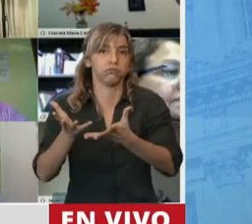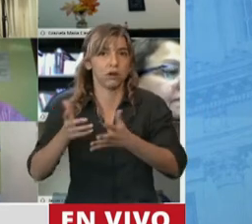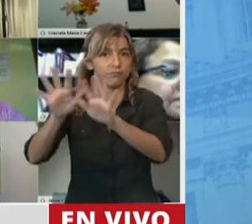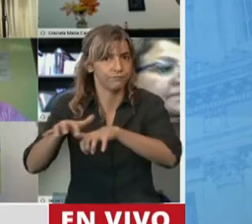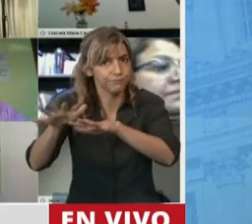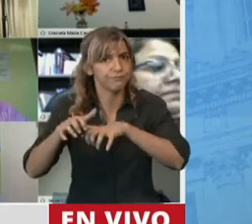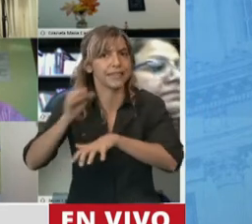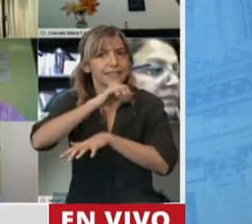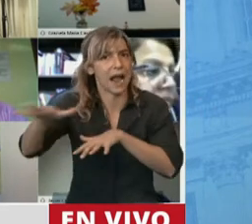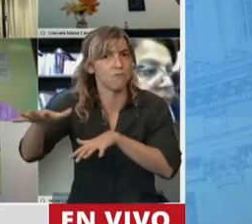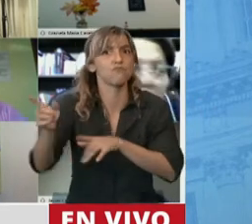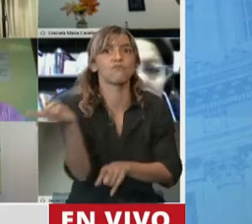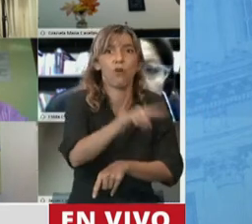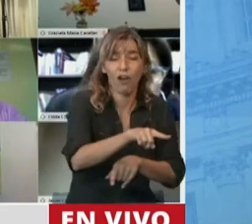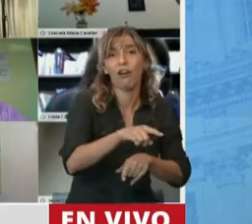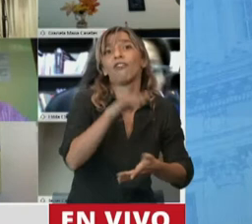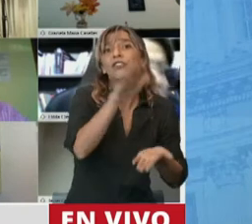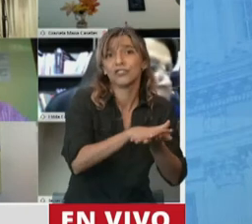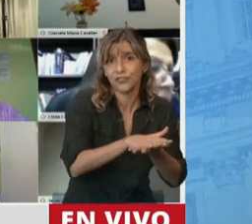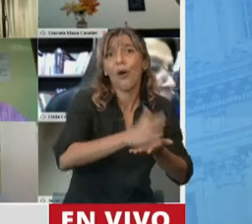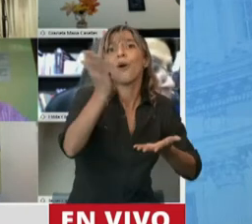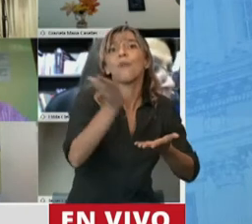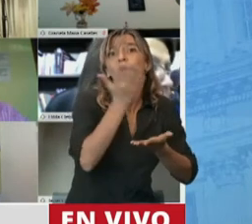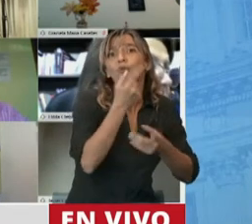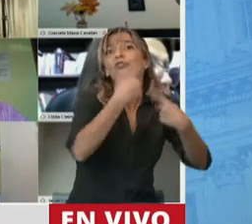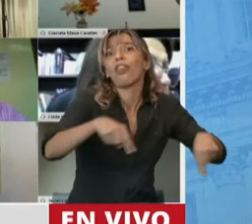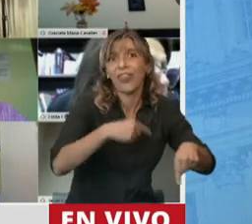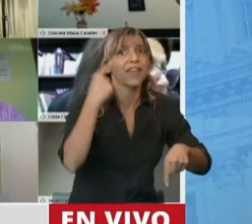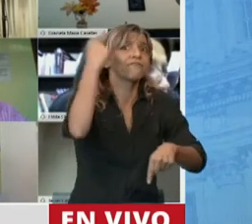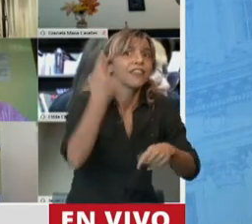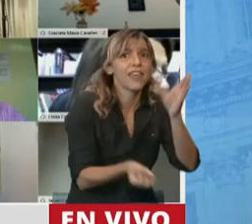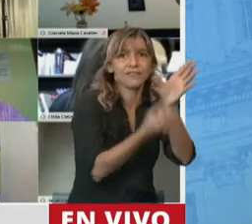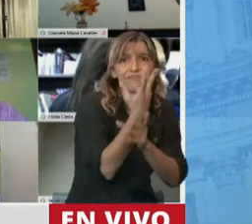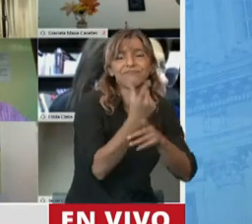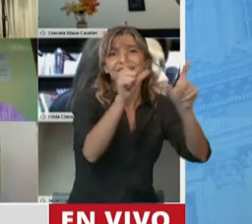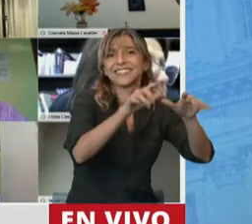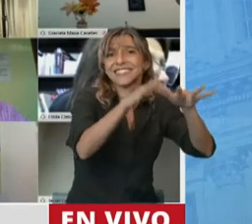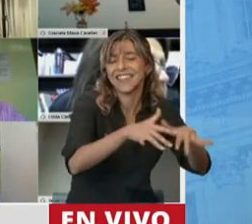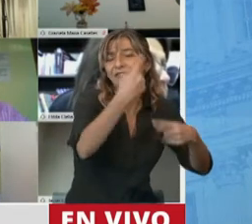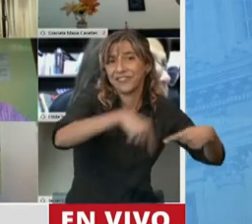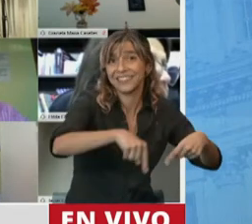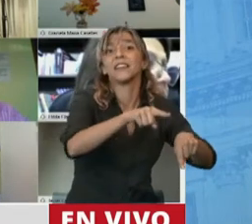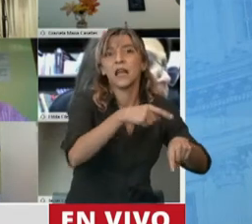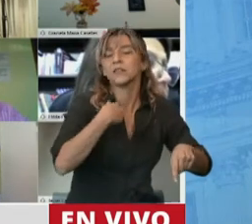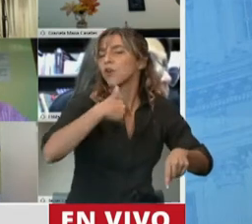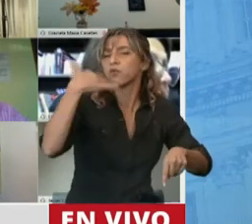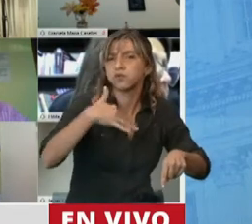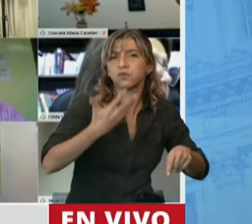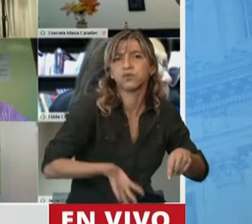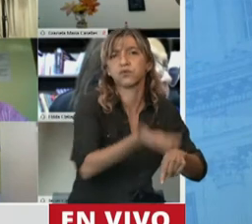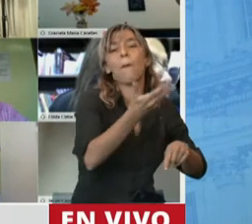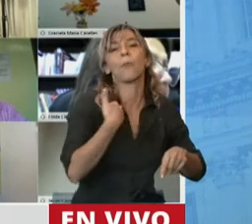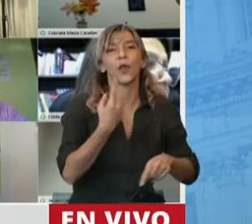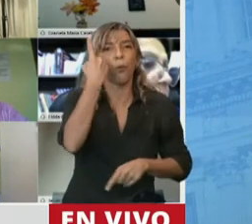industria del conocimiento. Hoy muestran que ahí está la llave de nuestro éxito para crecer, pero no basta con una ley para